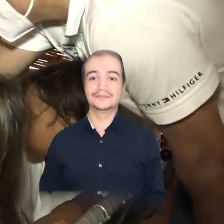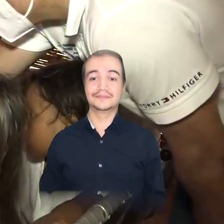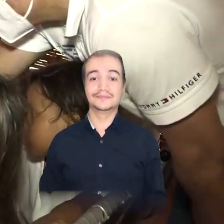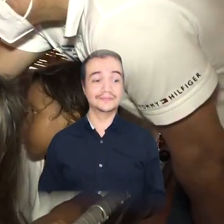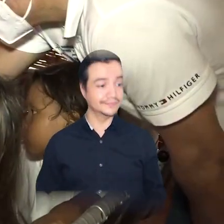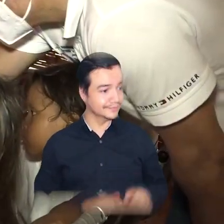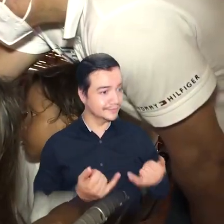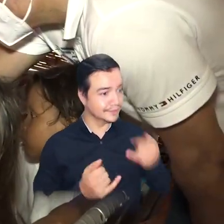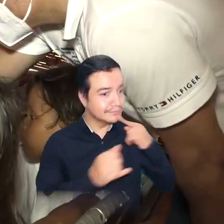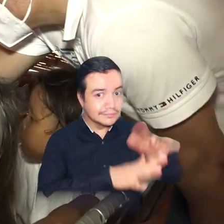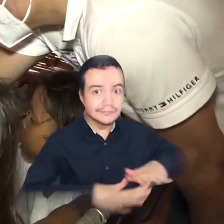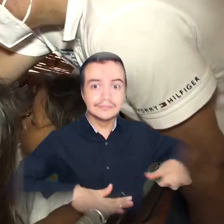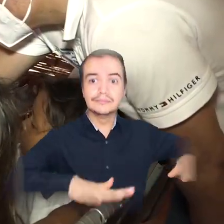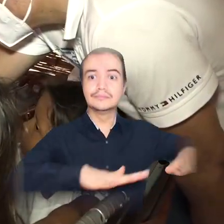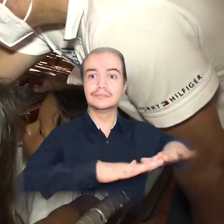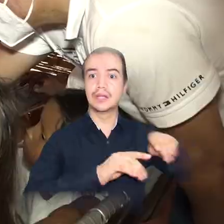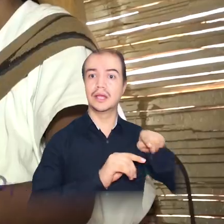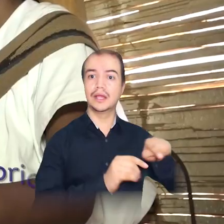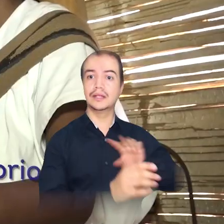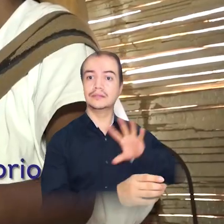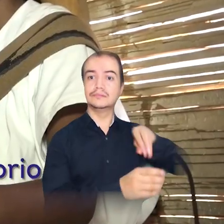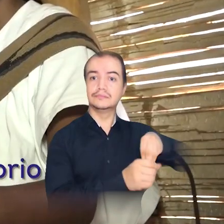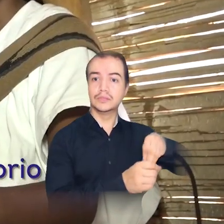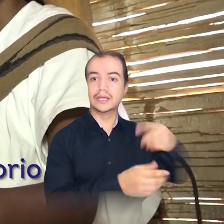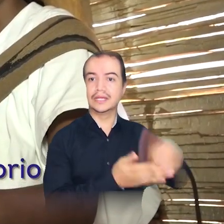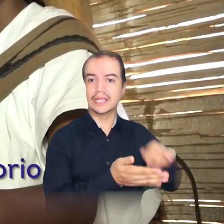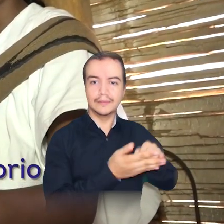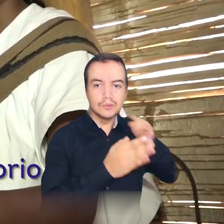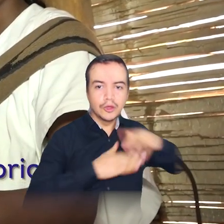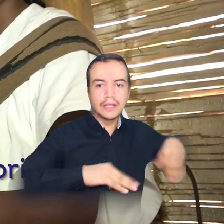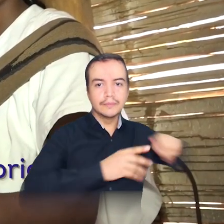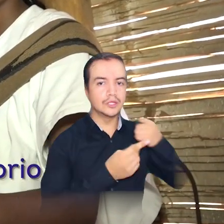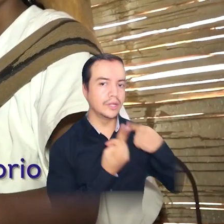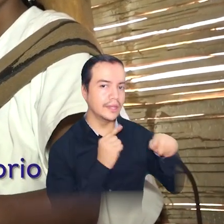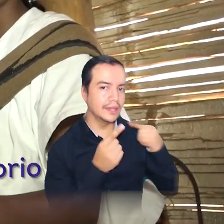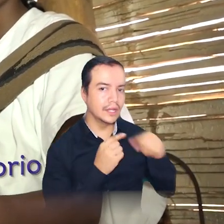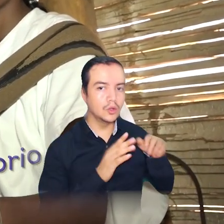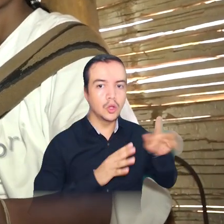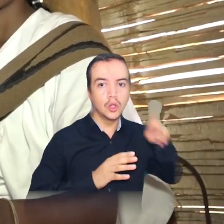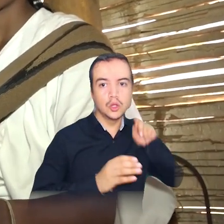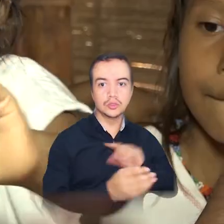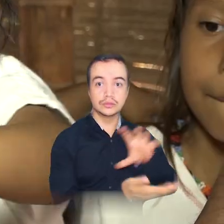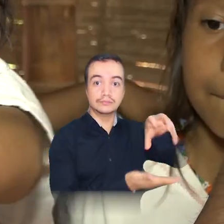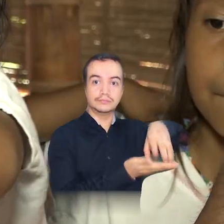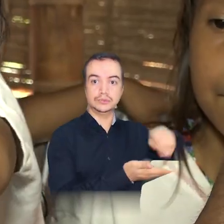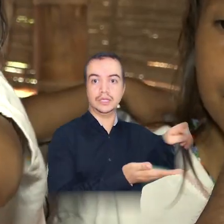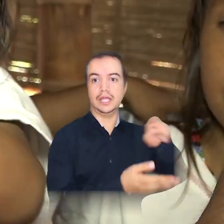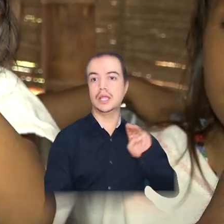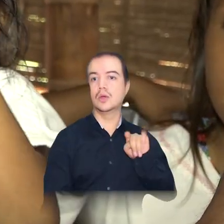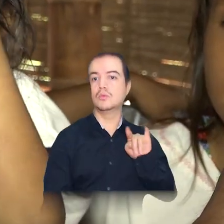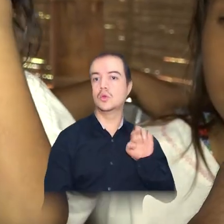Este espacio que se ha denominado espacio de diálogo con el territorio de las montañas Murumu.